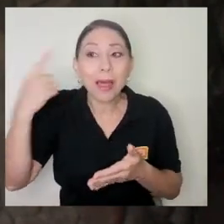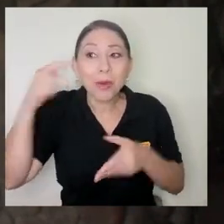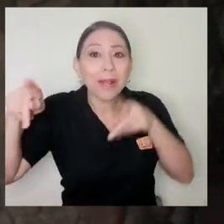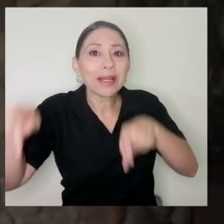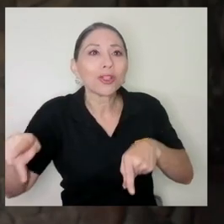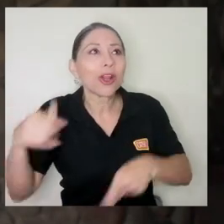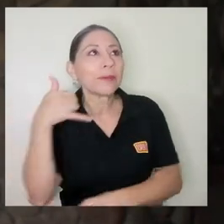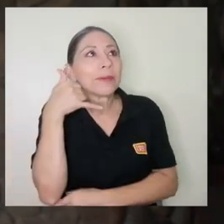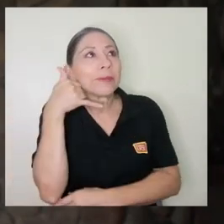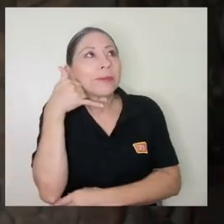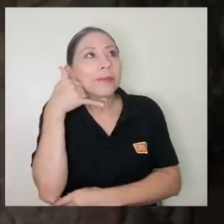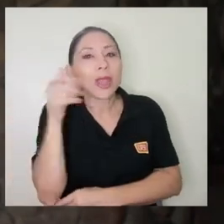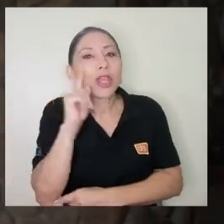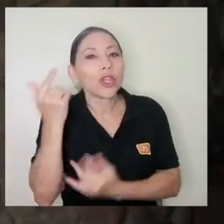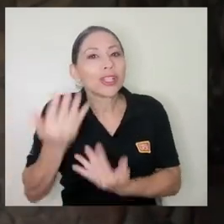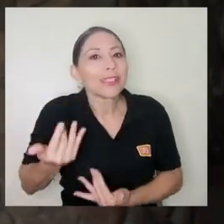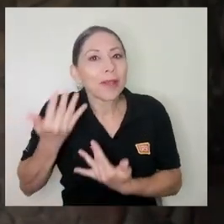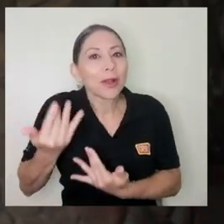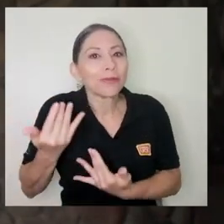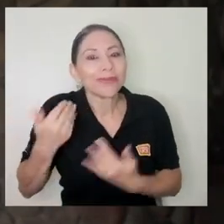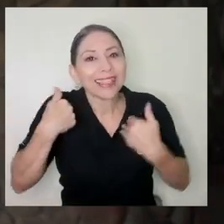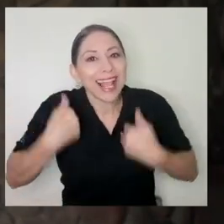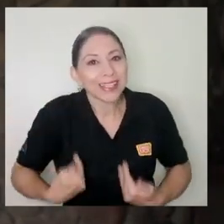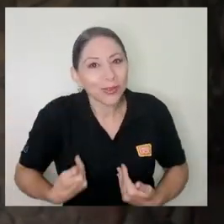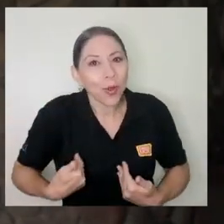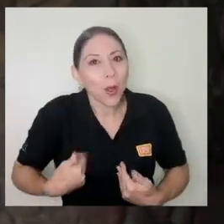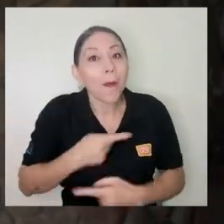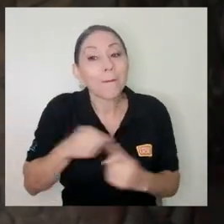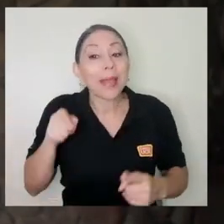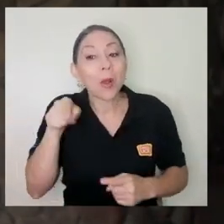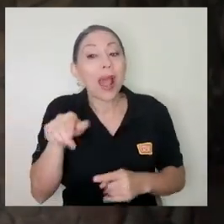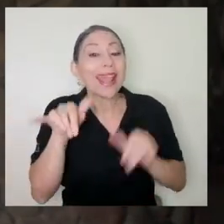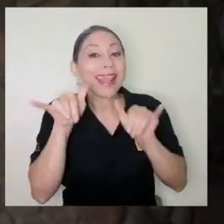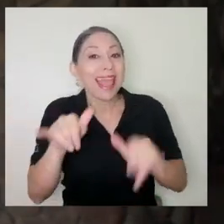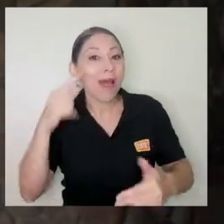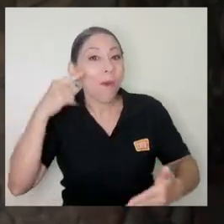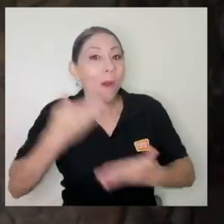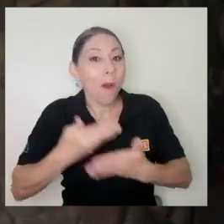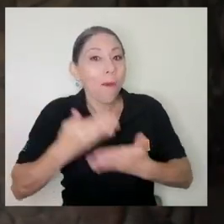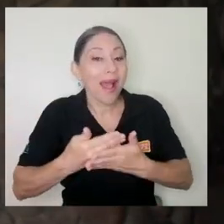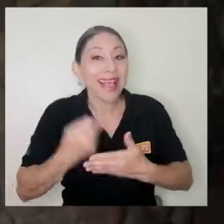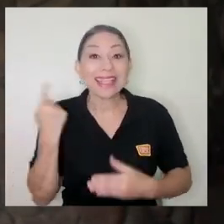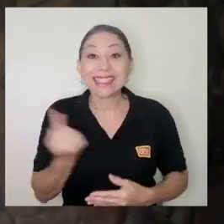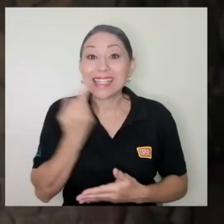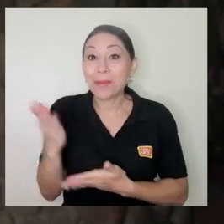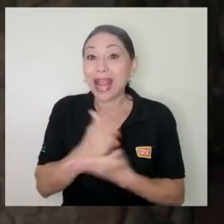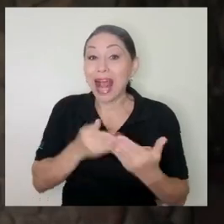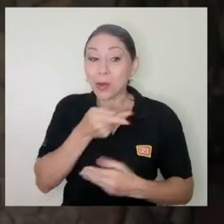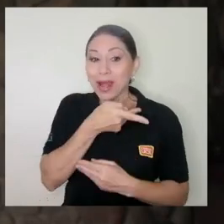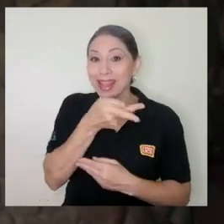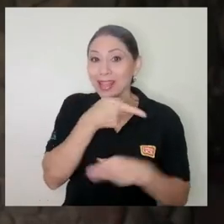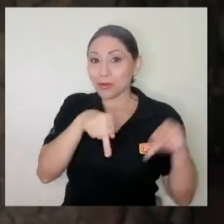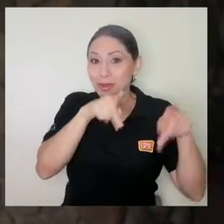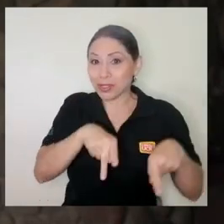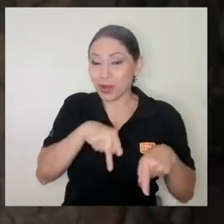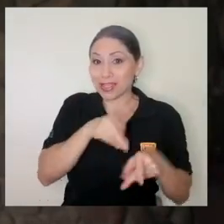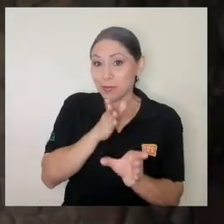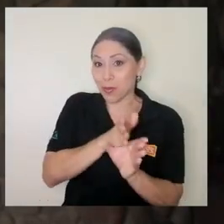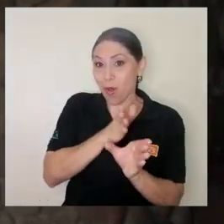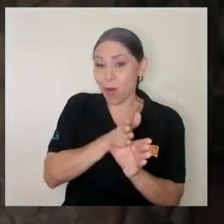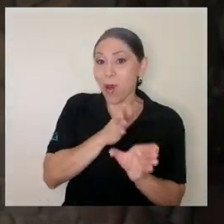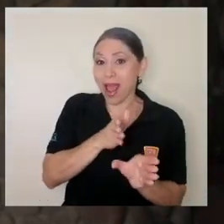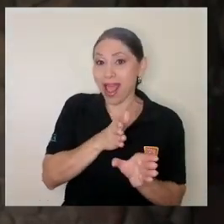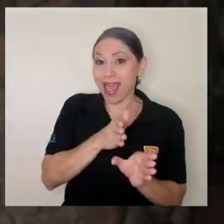se cansó de esperar y, sin embargo, quedan en línea y por tanto, hay siempre uno de los dos despachadores del despacho de apoyo